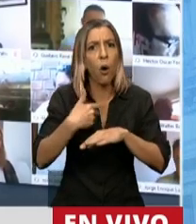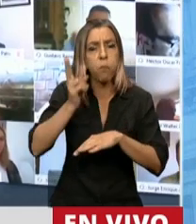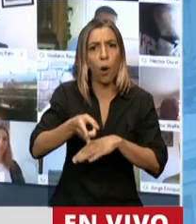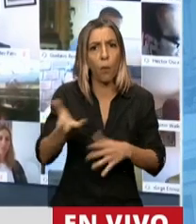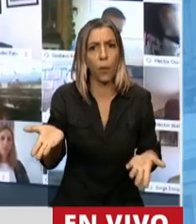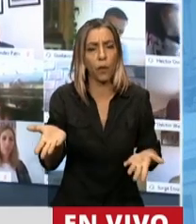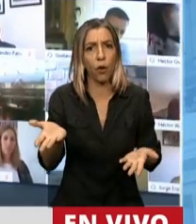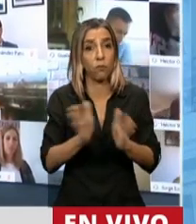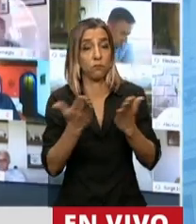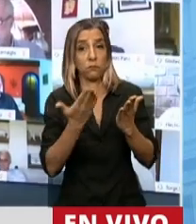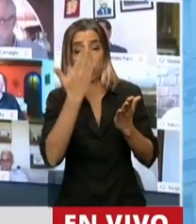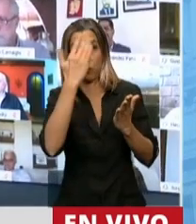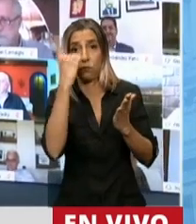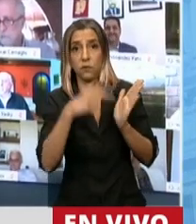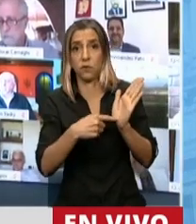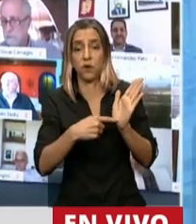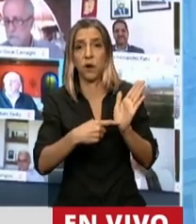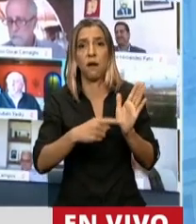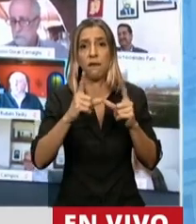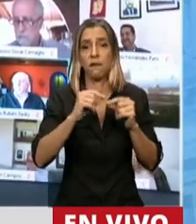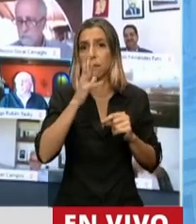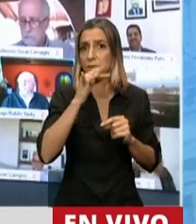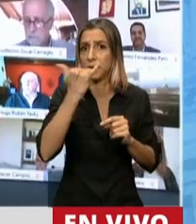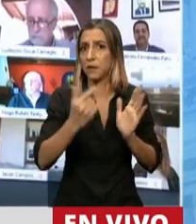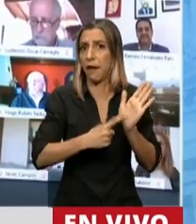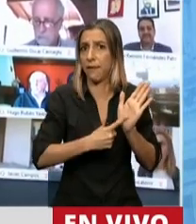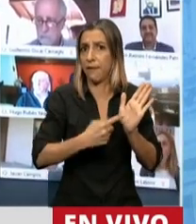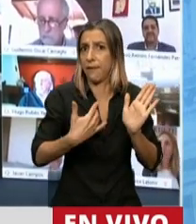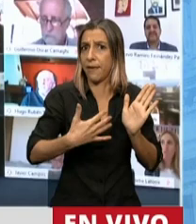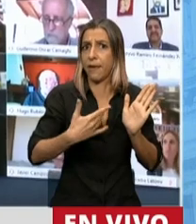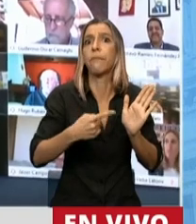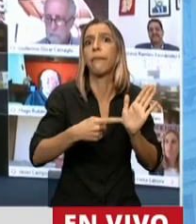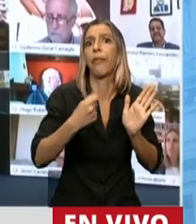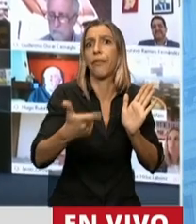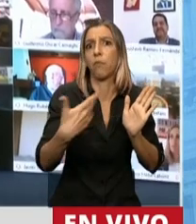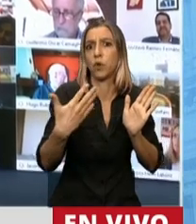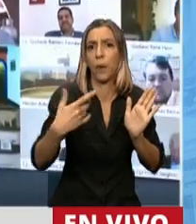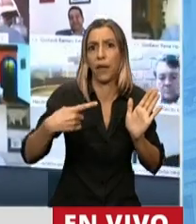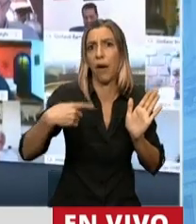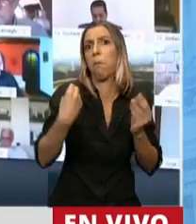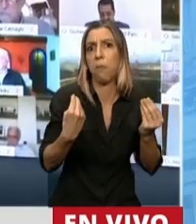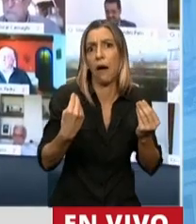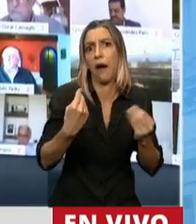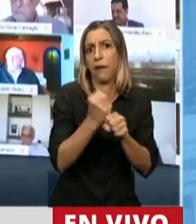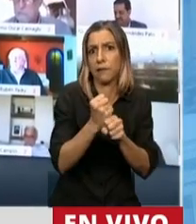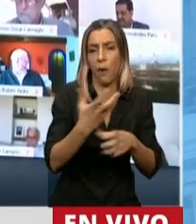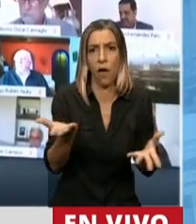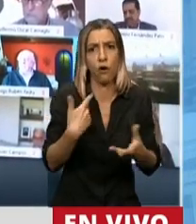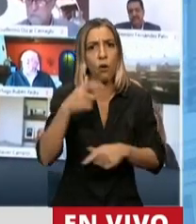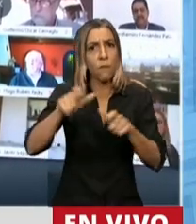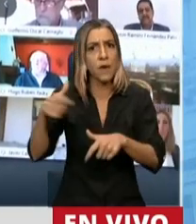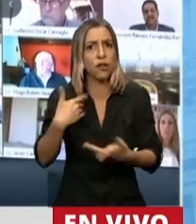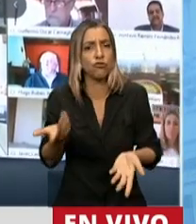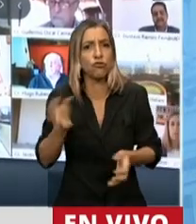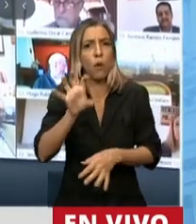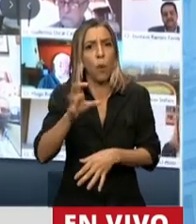Nacional, ya que productores de la provincia de Mendoza, de Córdoba y de La Pampa, que poseen, alquilan o trabajan en